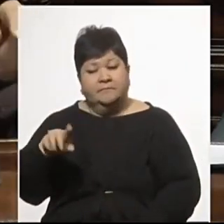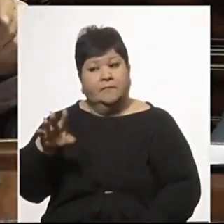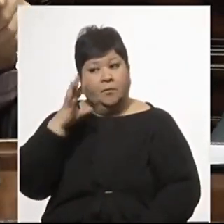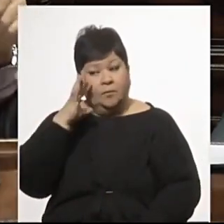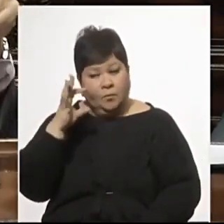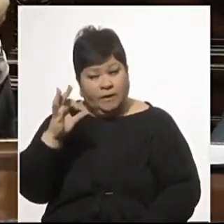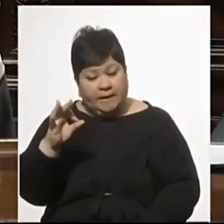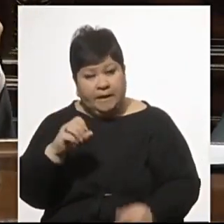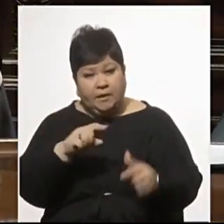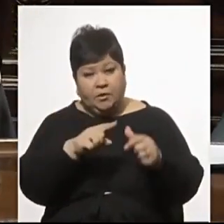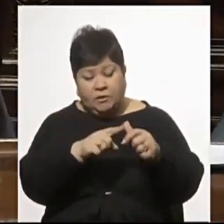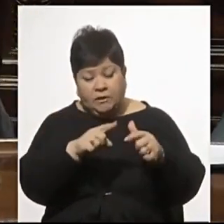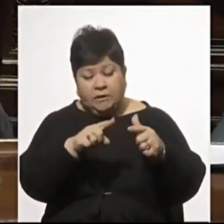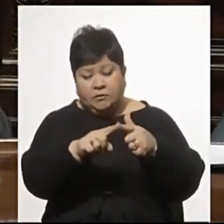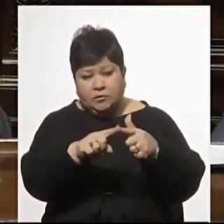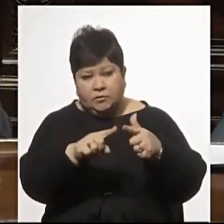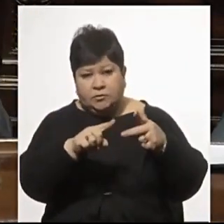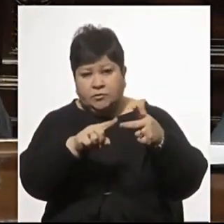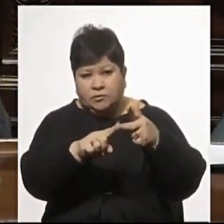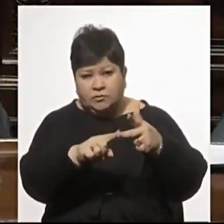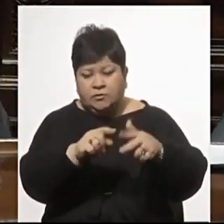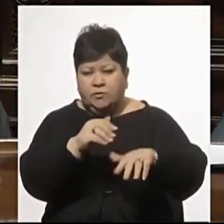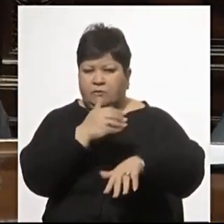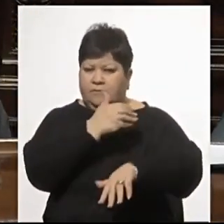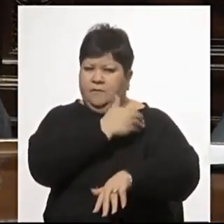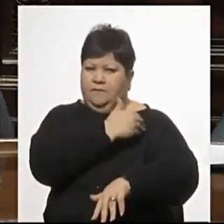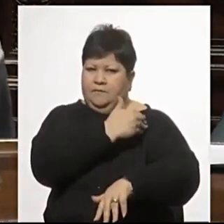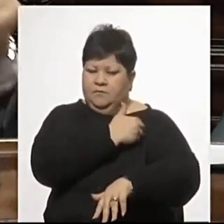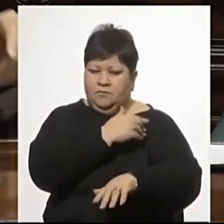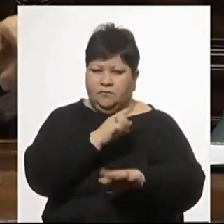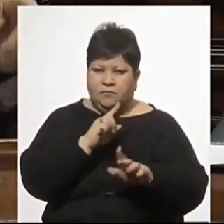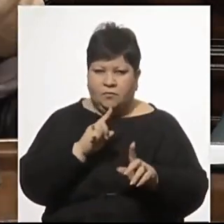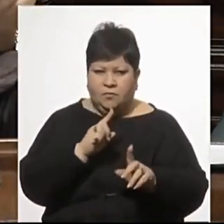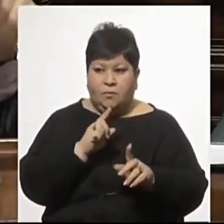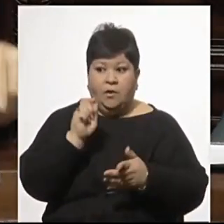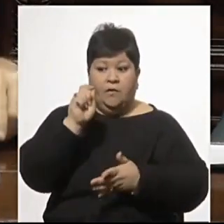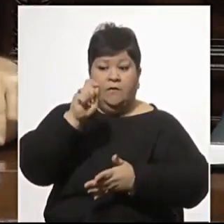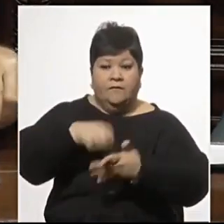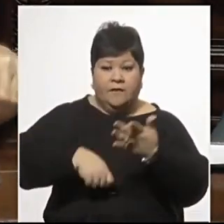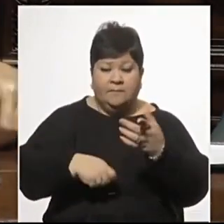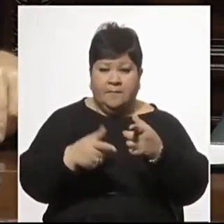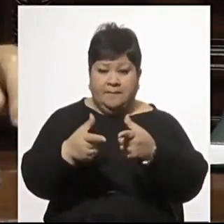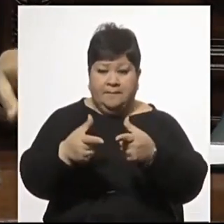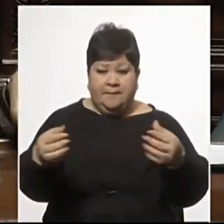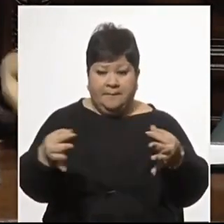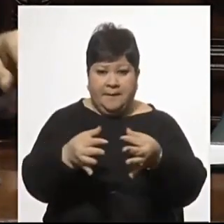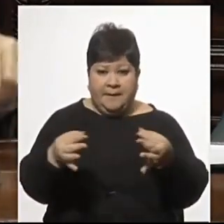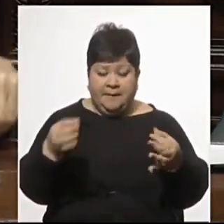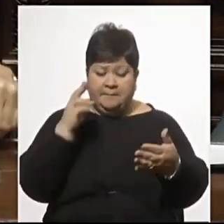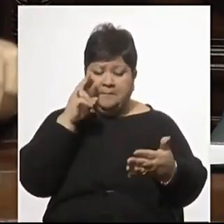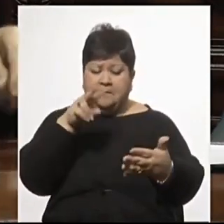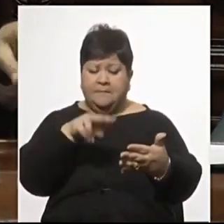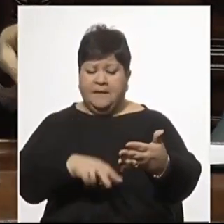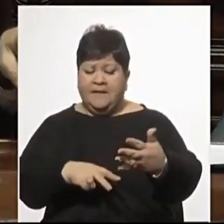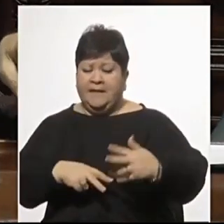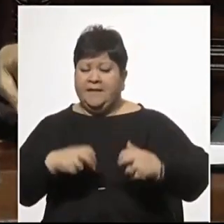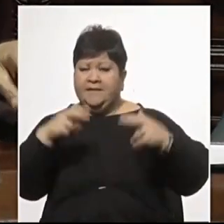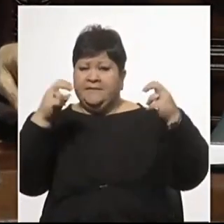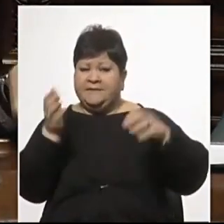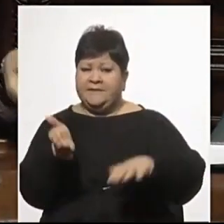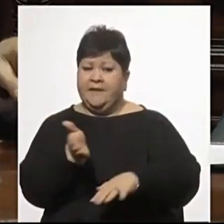cuidado con esto y con esto y con esto. Y cuando vayas a firmar algún papel, fíjate que lo haya revisado